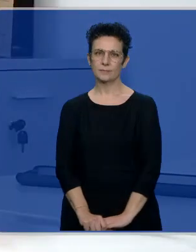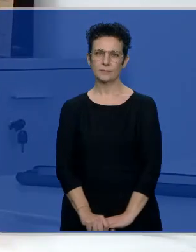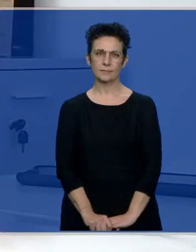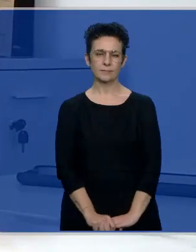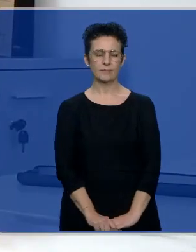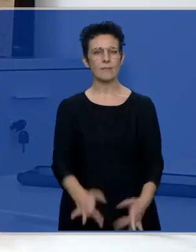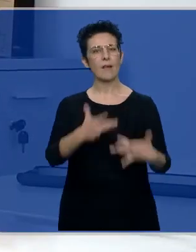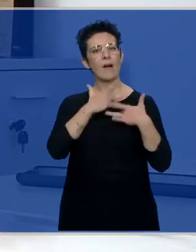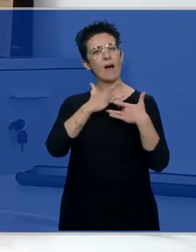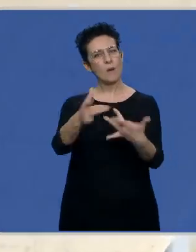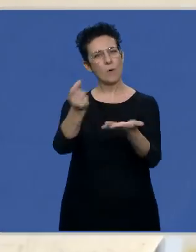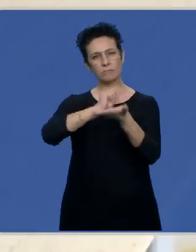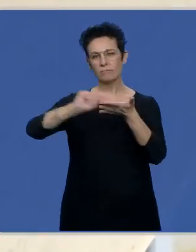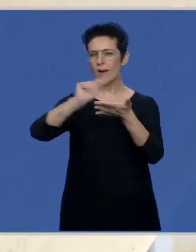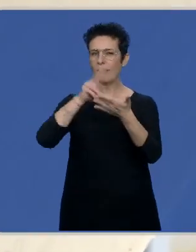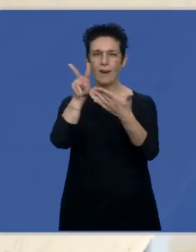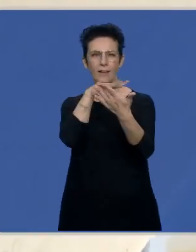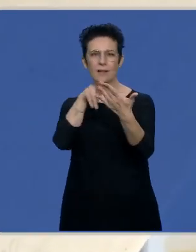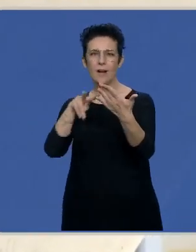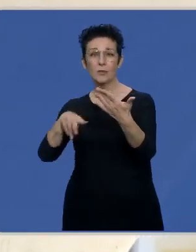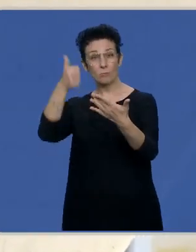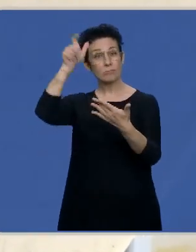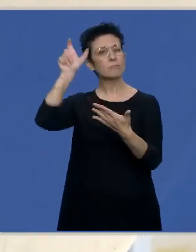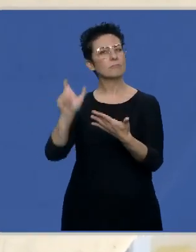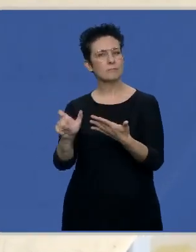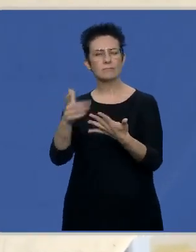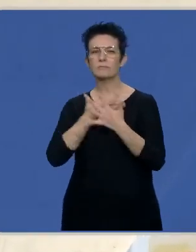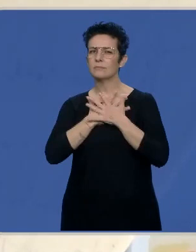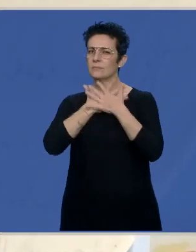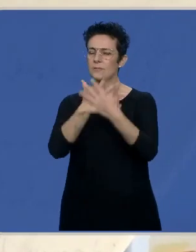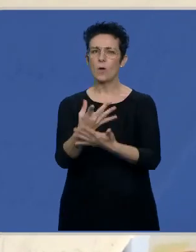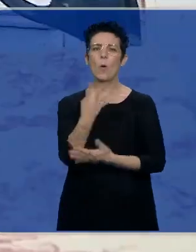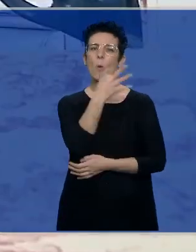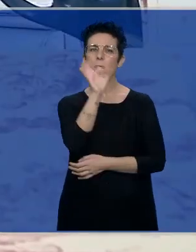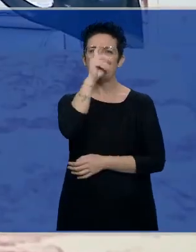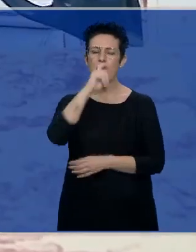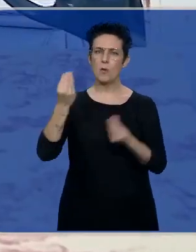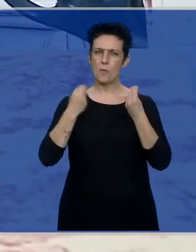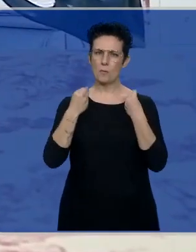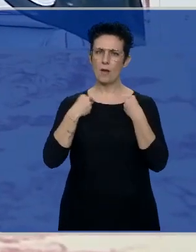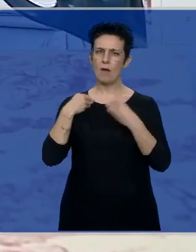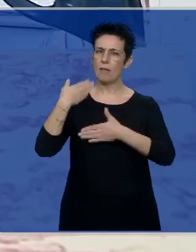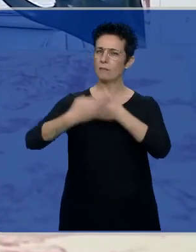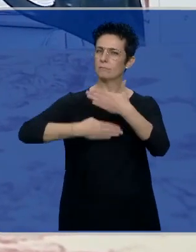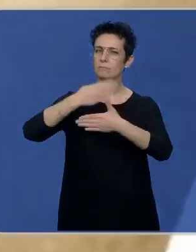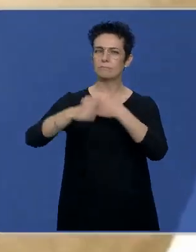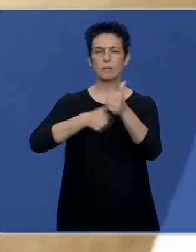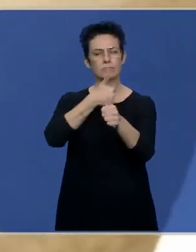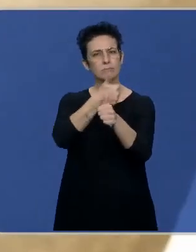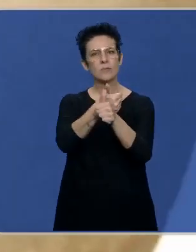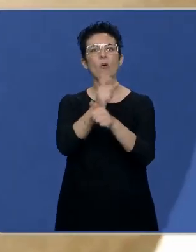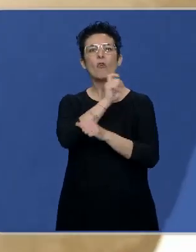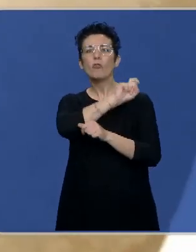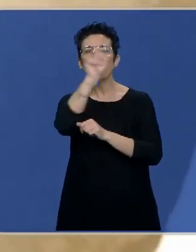El amor por la literatura ha llevado a Antonio Piedra a dedicar más de 40 años de su vida a custodiar el legado de la